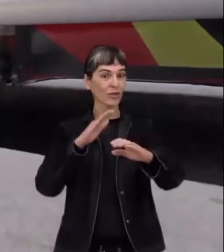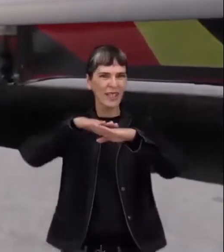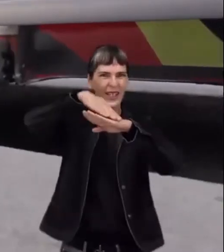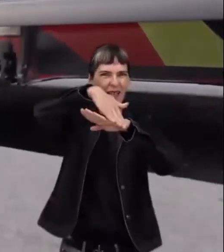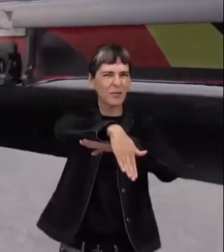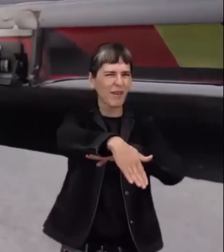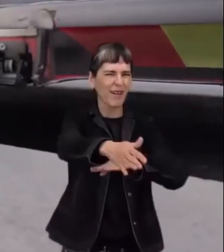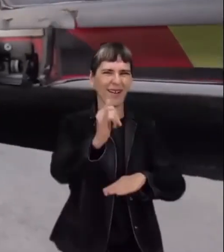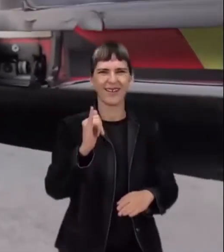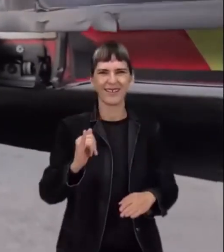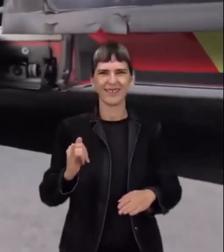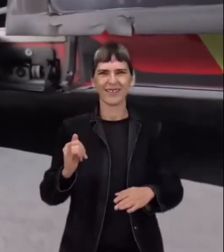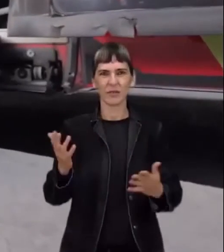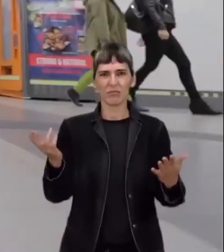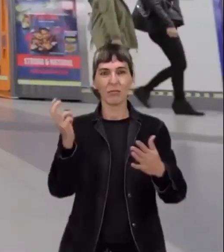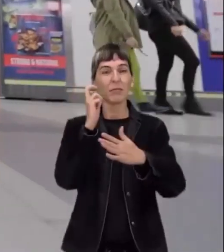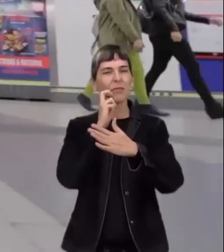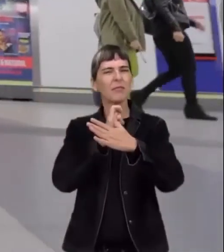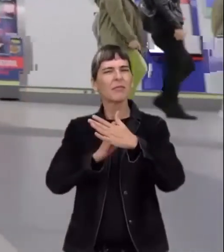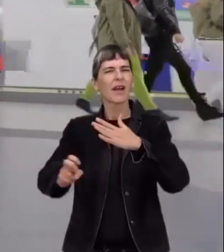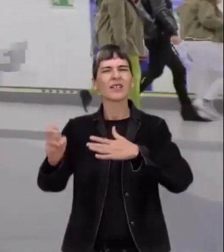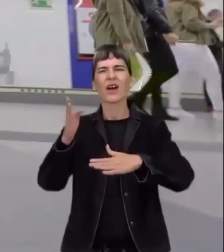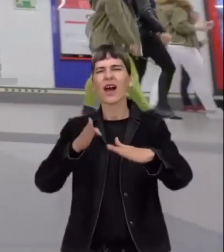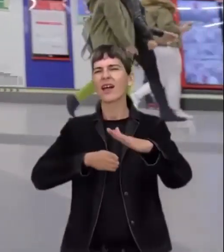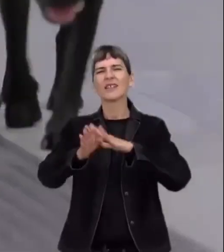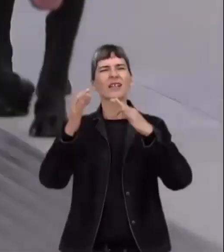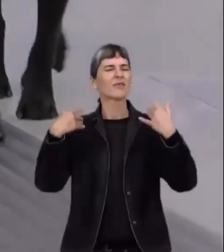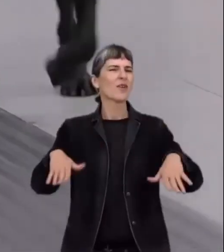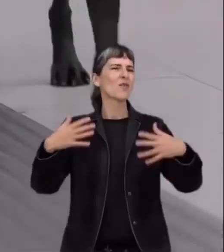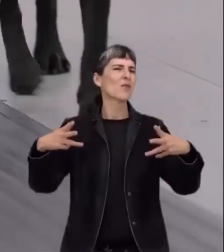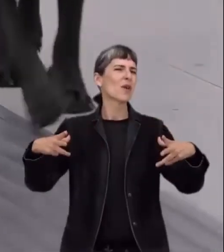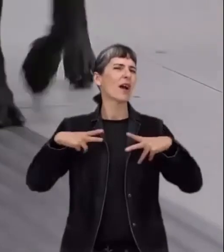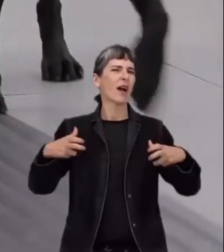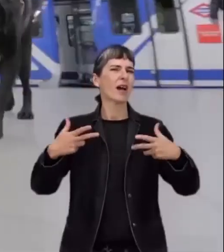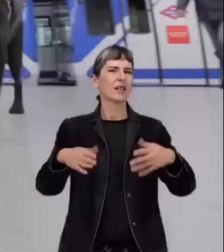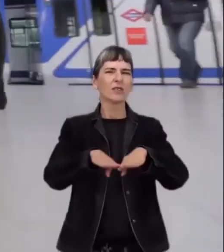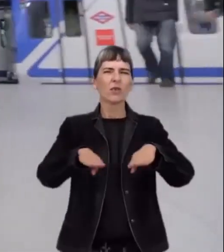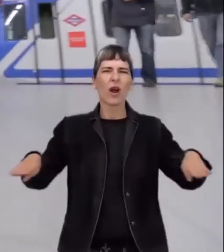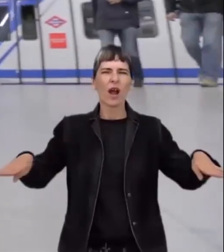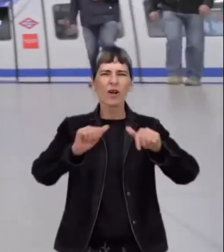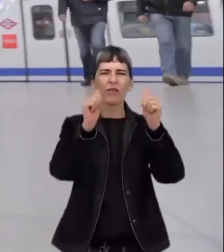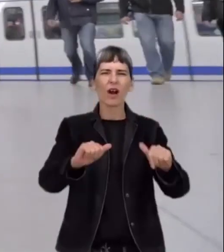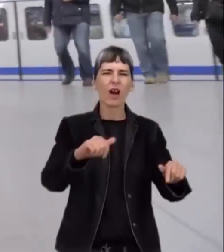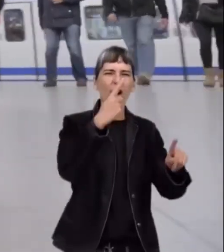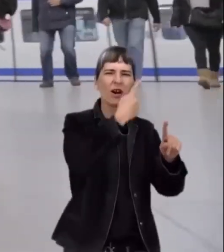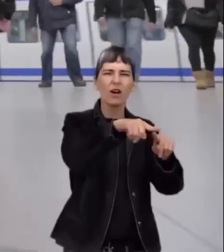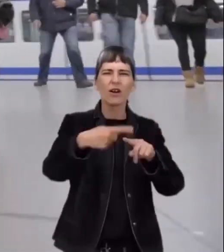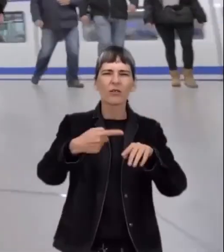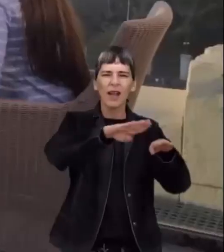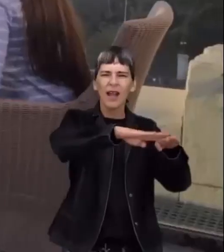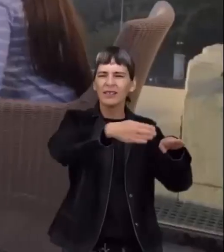autobuses con rampa y una red de metro con accesos preparados y pavimentos de distintas texturas